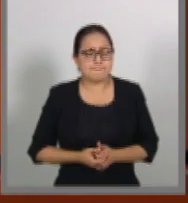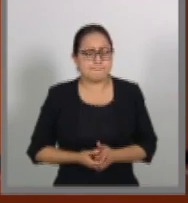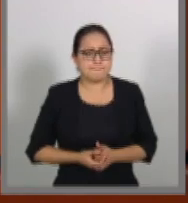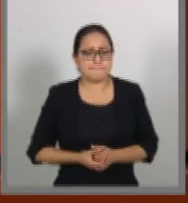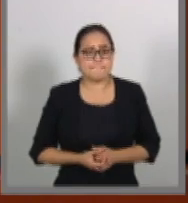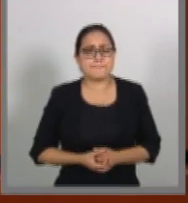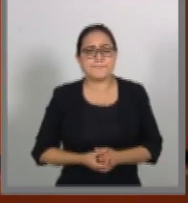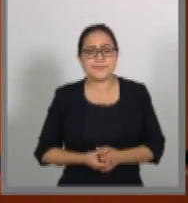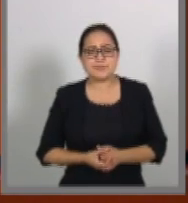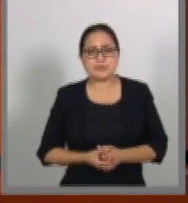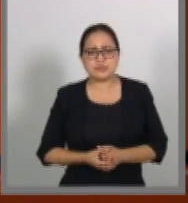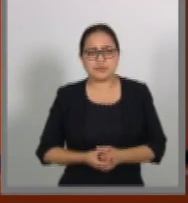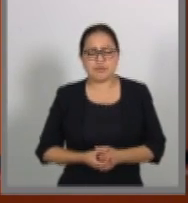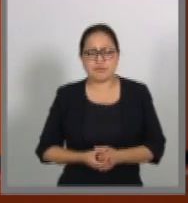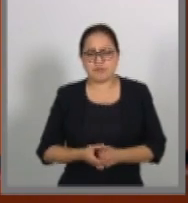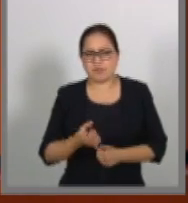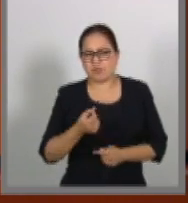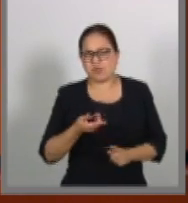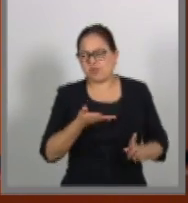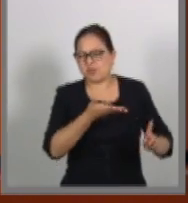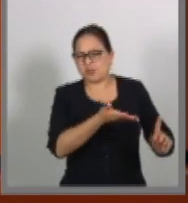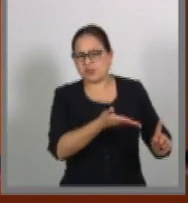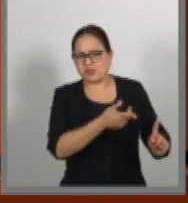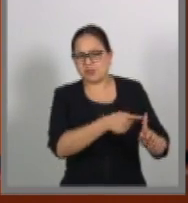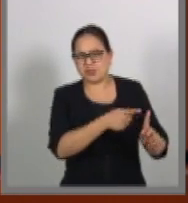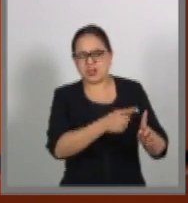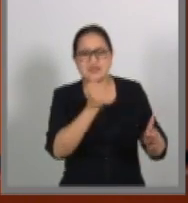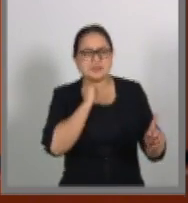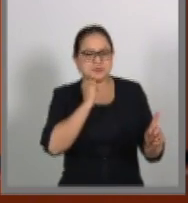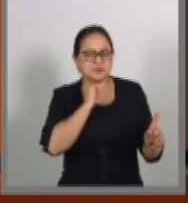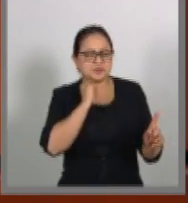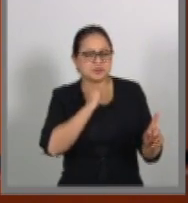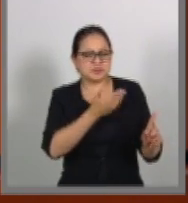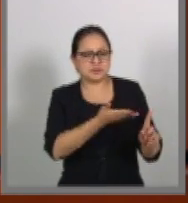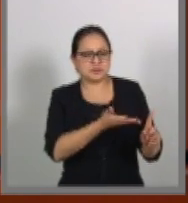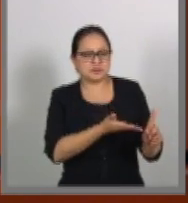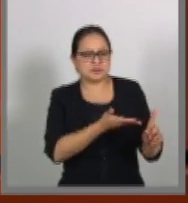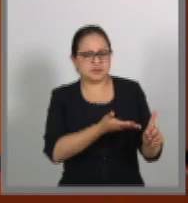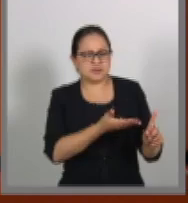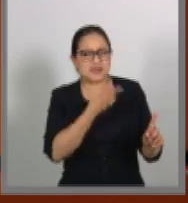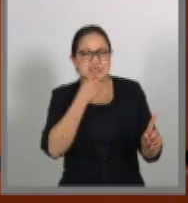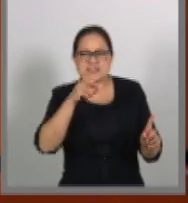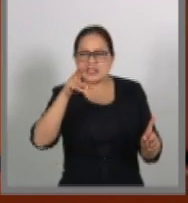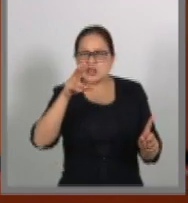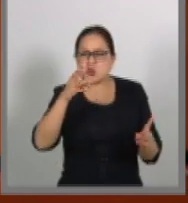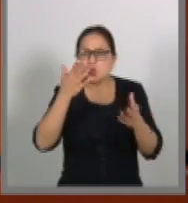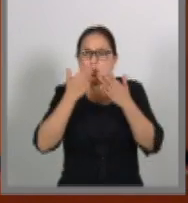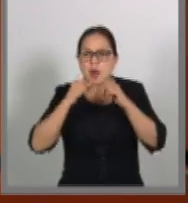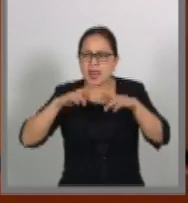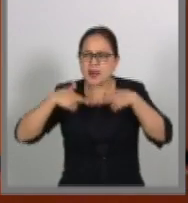Uno, aquí el señor Senador dijo que no se sesionó.